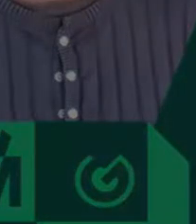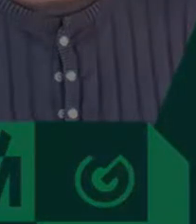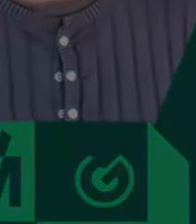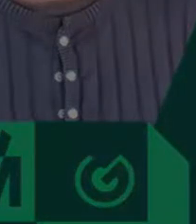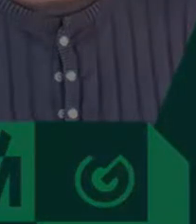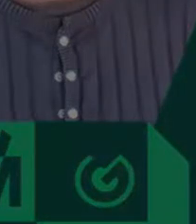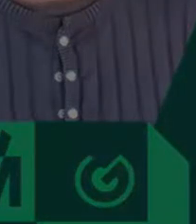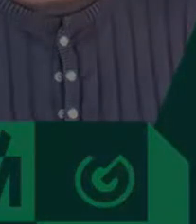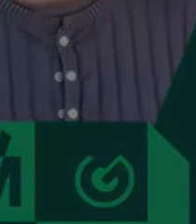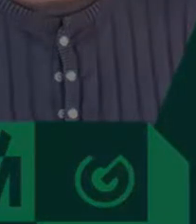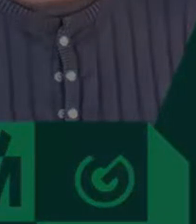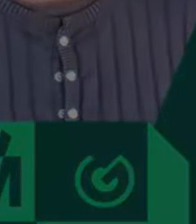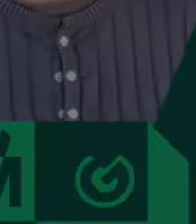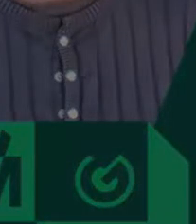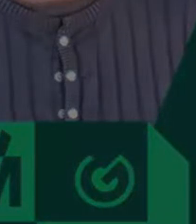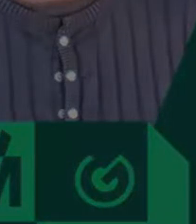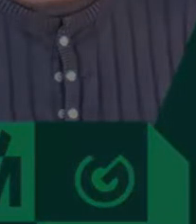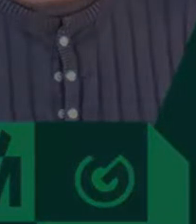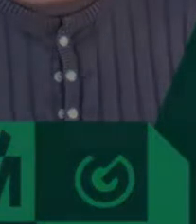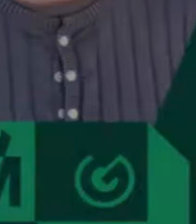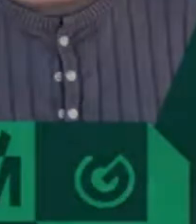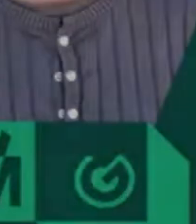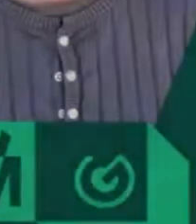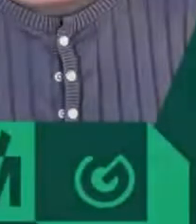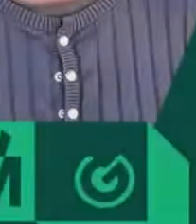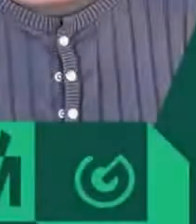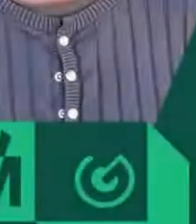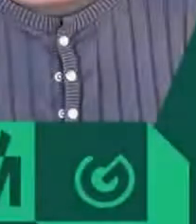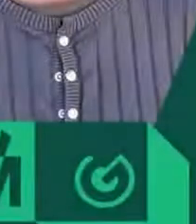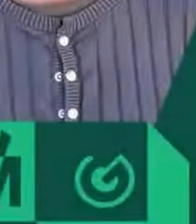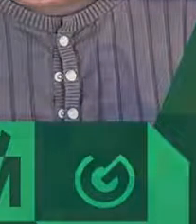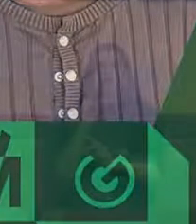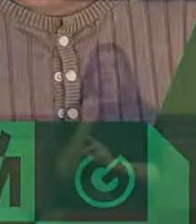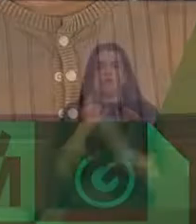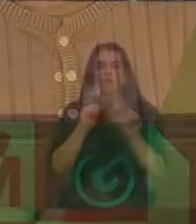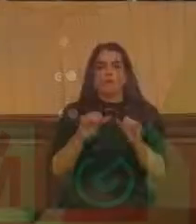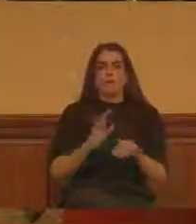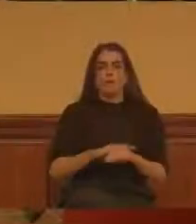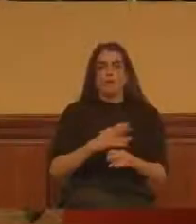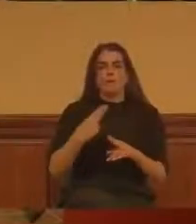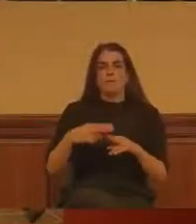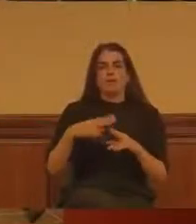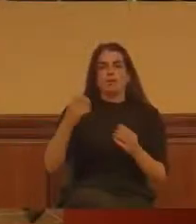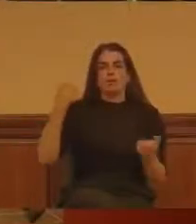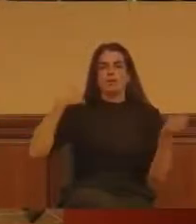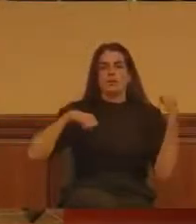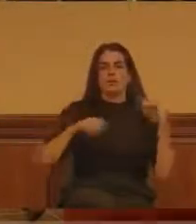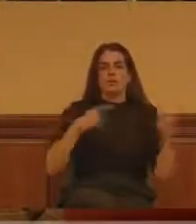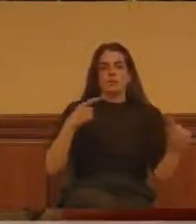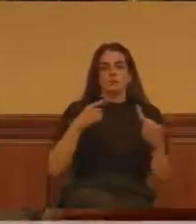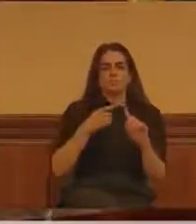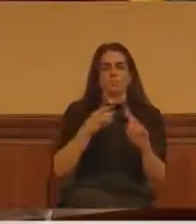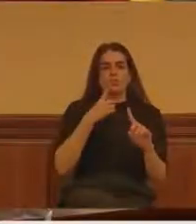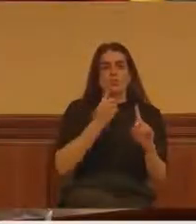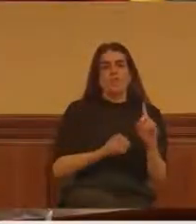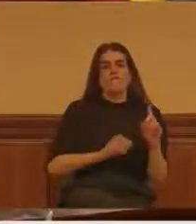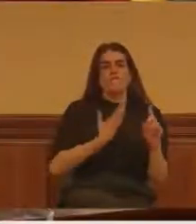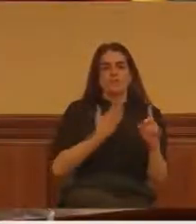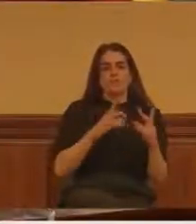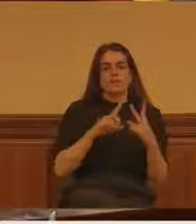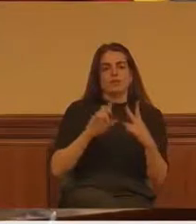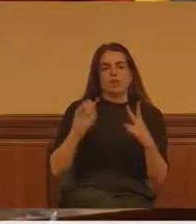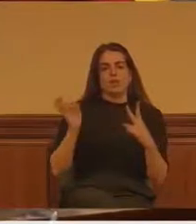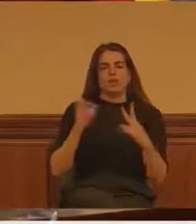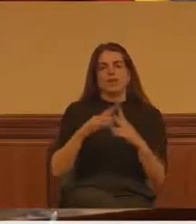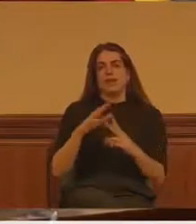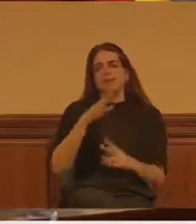Señor Rodríguez Rivera, hay dos formas de hacer política. Una es fijar la atención en los efectos y otra es fijar la atención en las causas. Y yo creo que